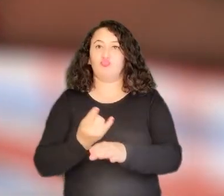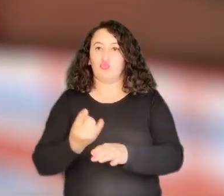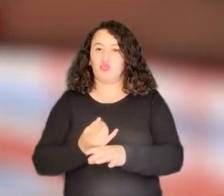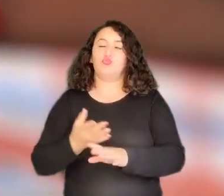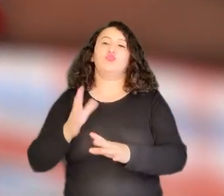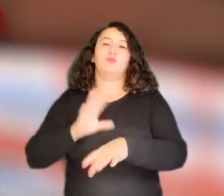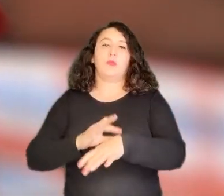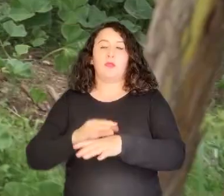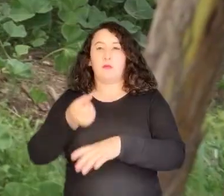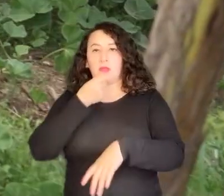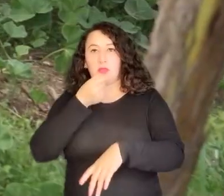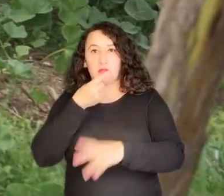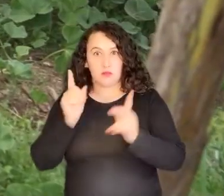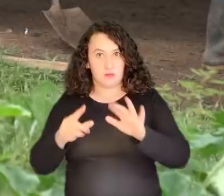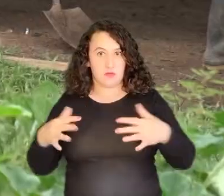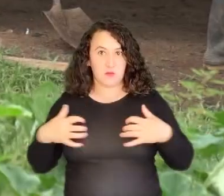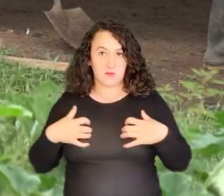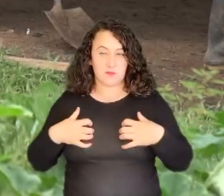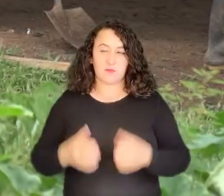veterinarios.